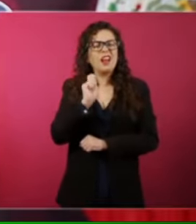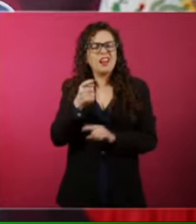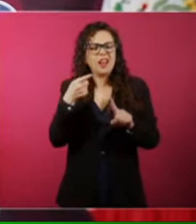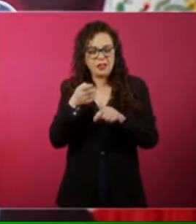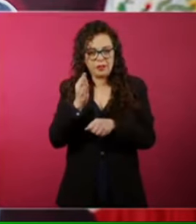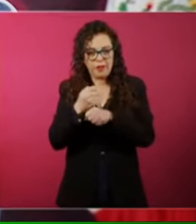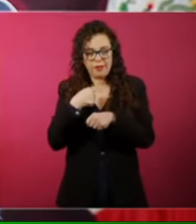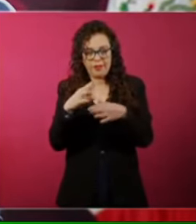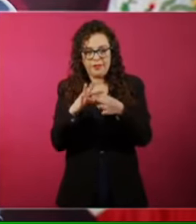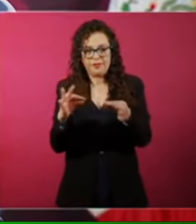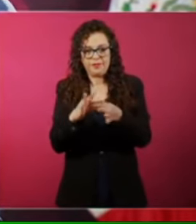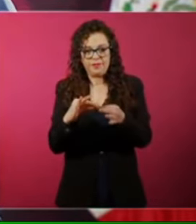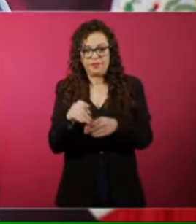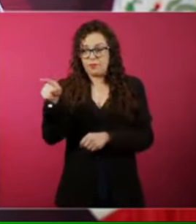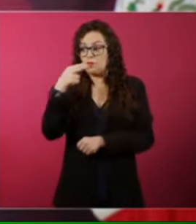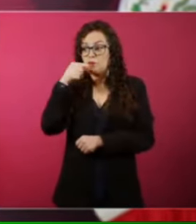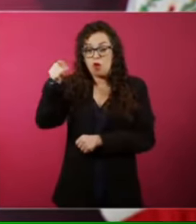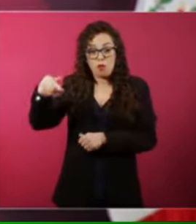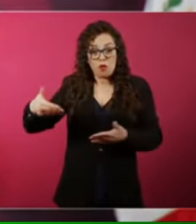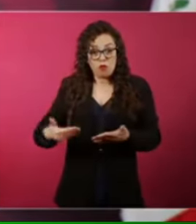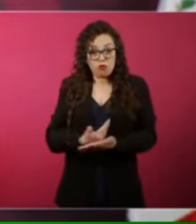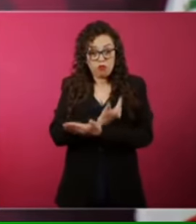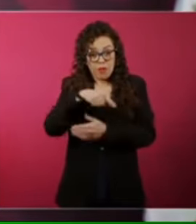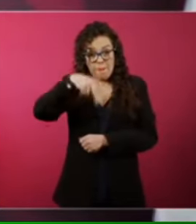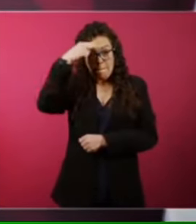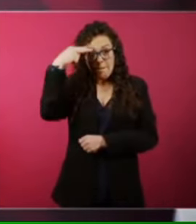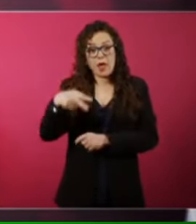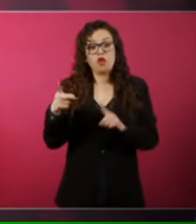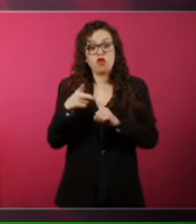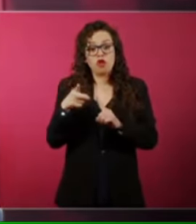este mexicano que nació en Matamoros,